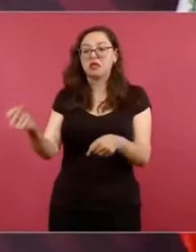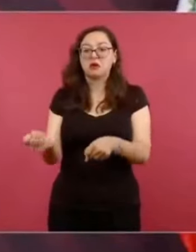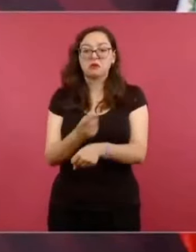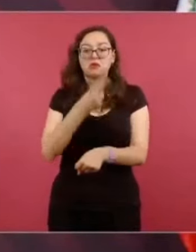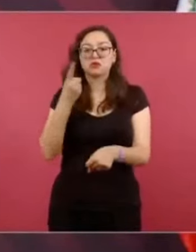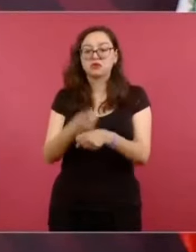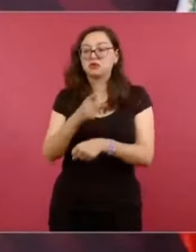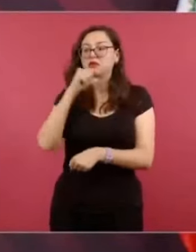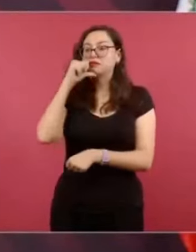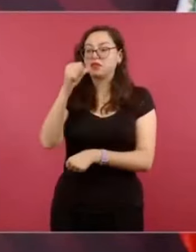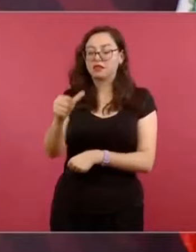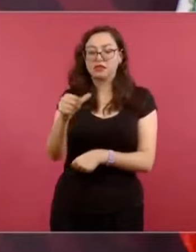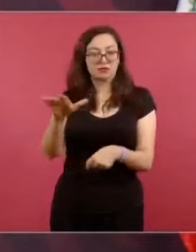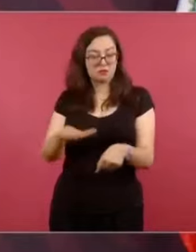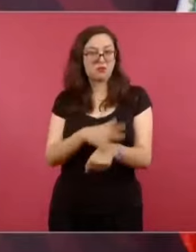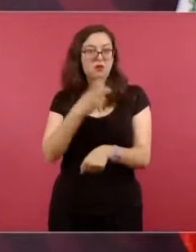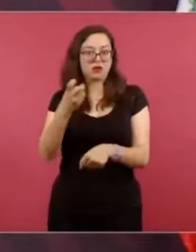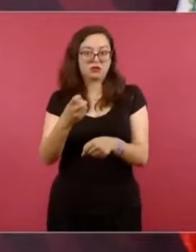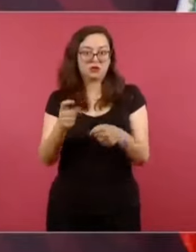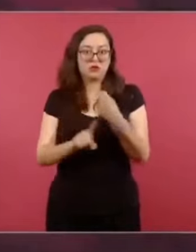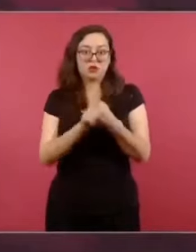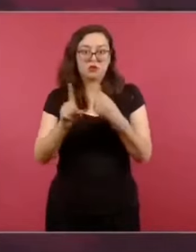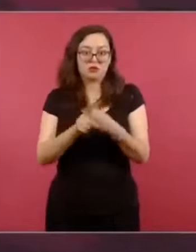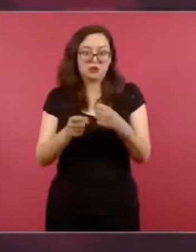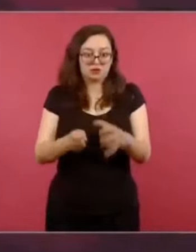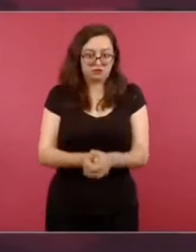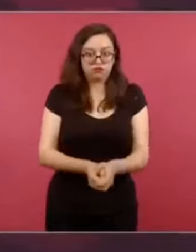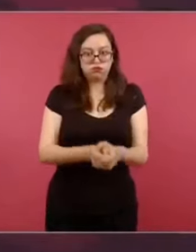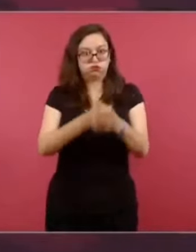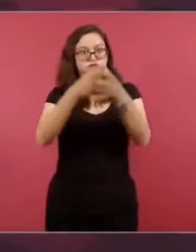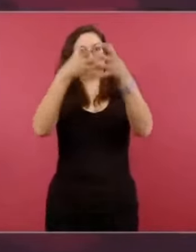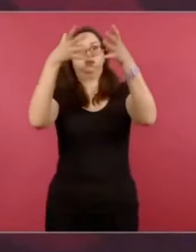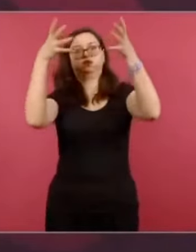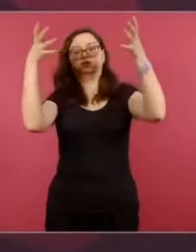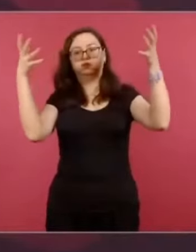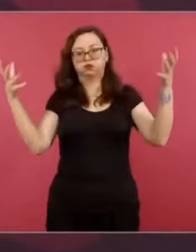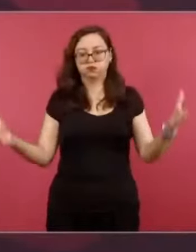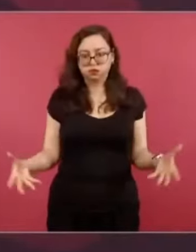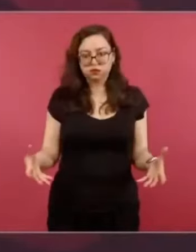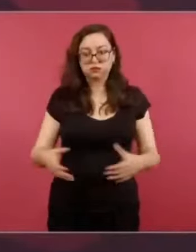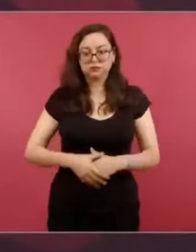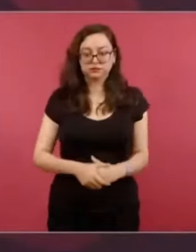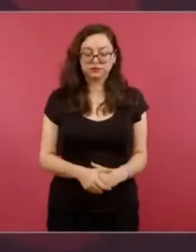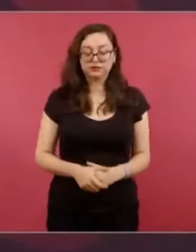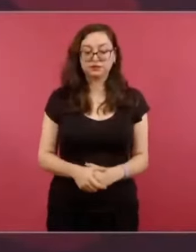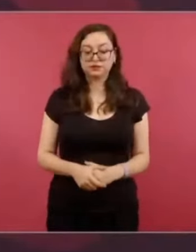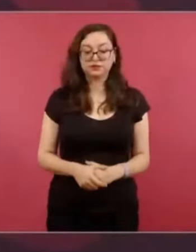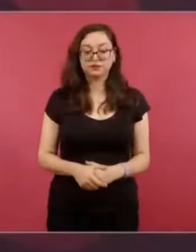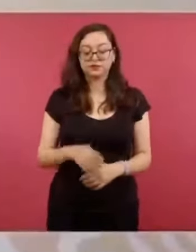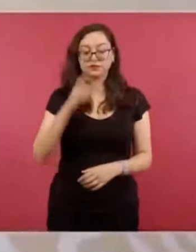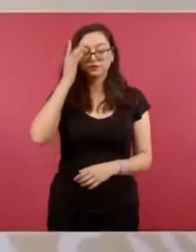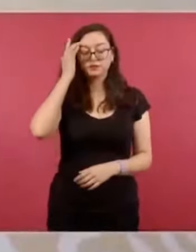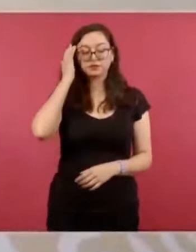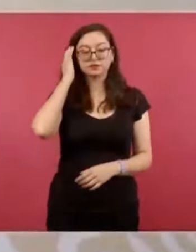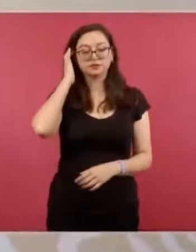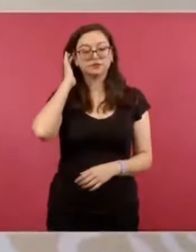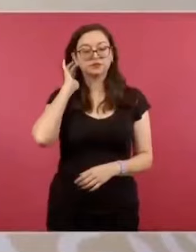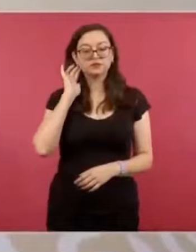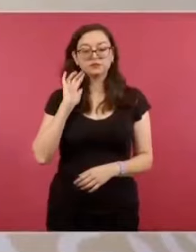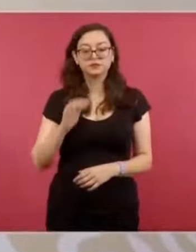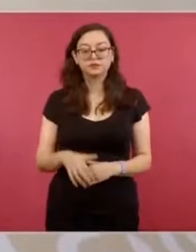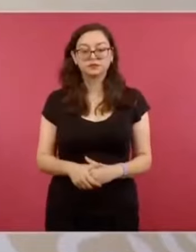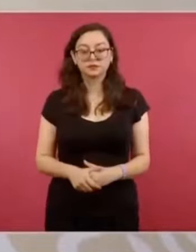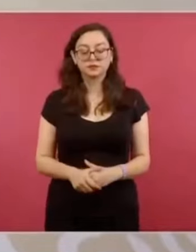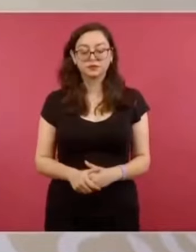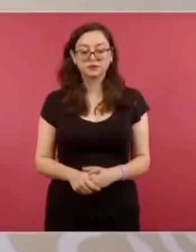Entonces, no se puede olvidar,